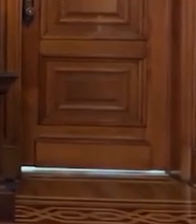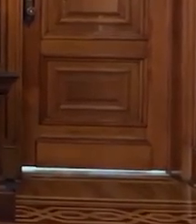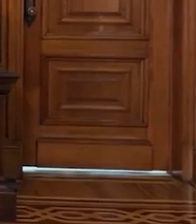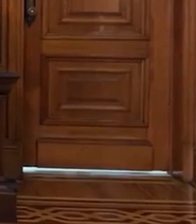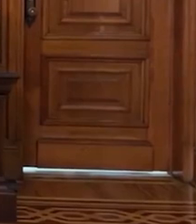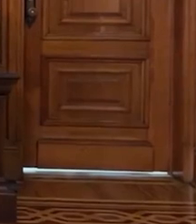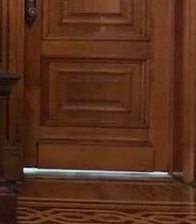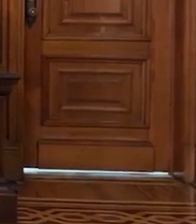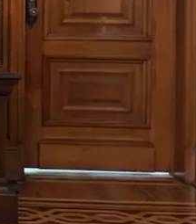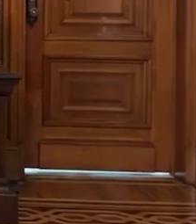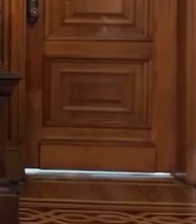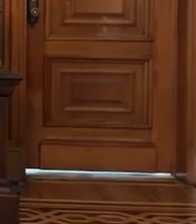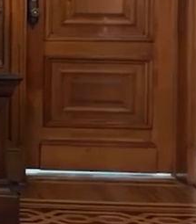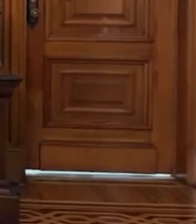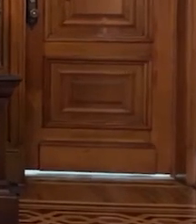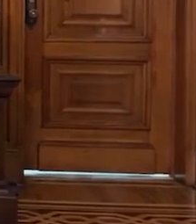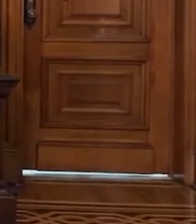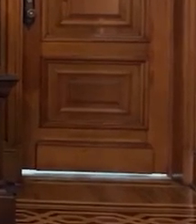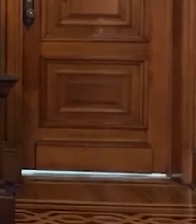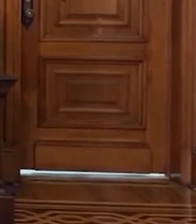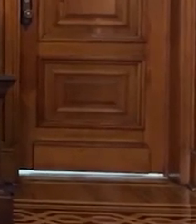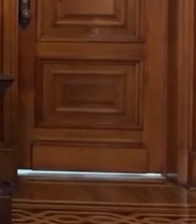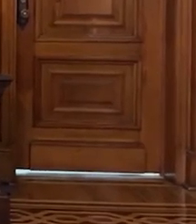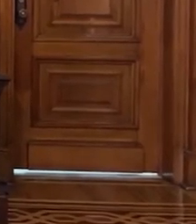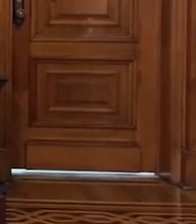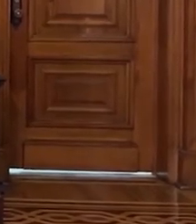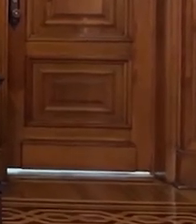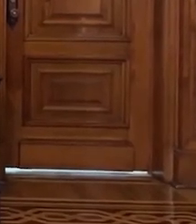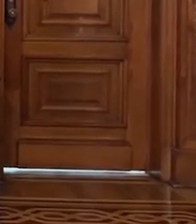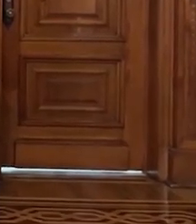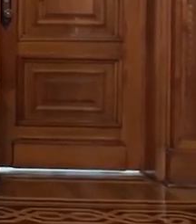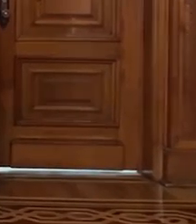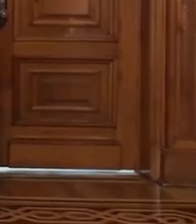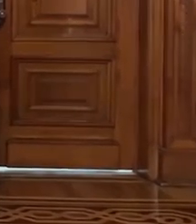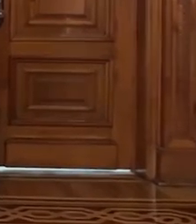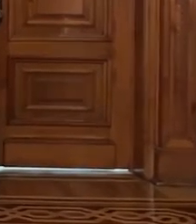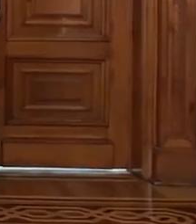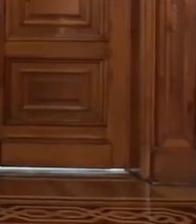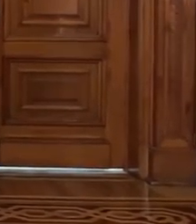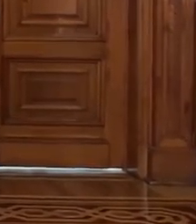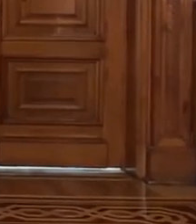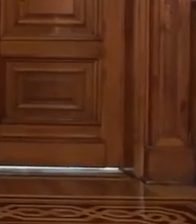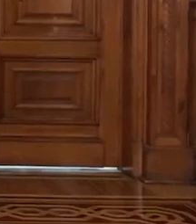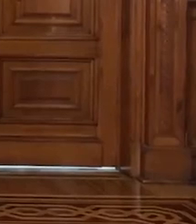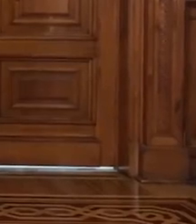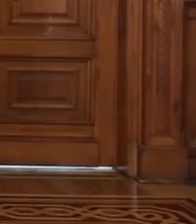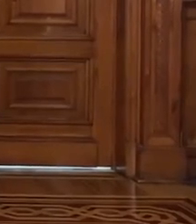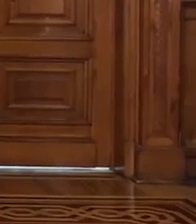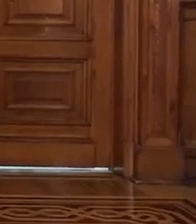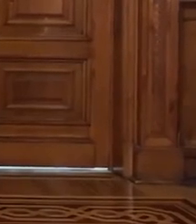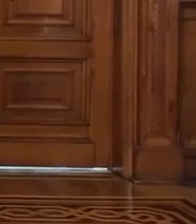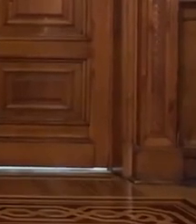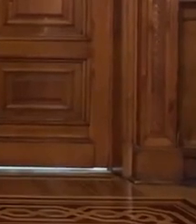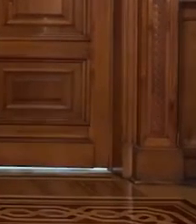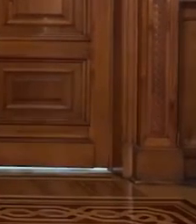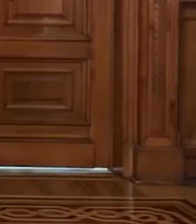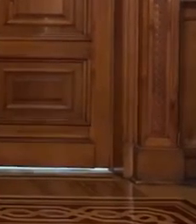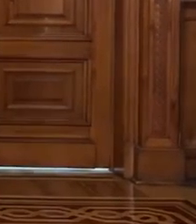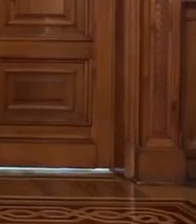basquetbolista mexicano que